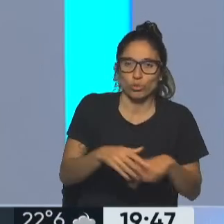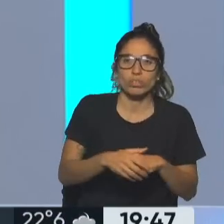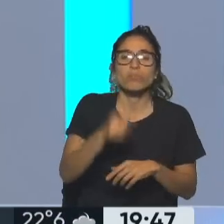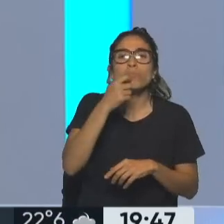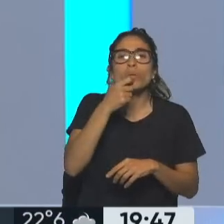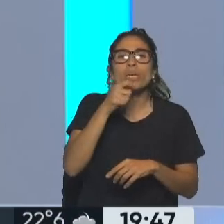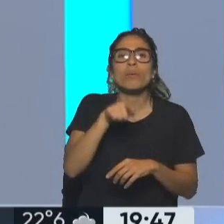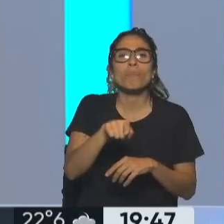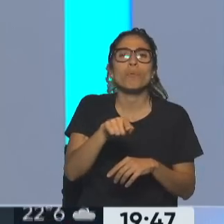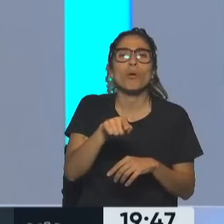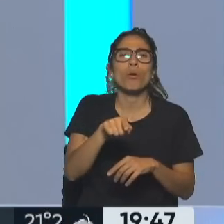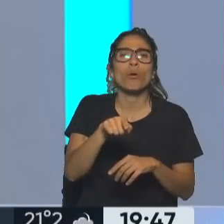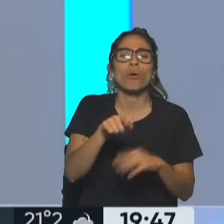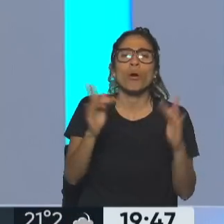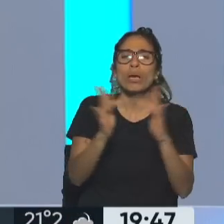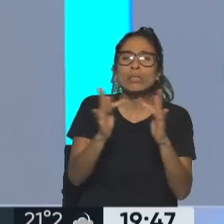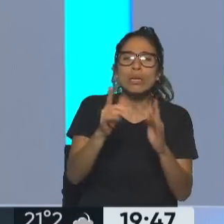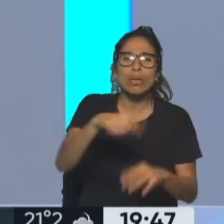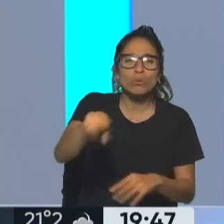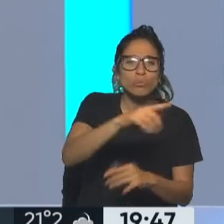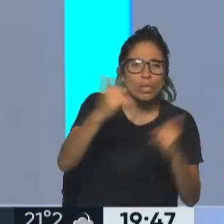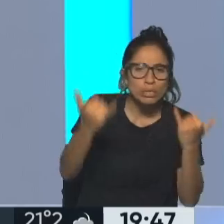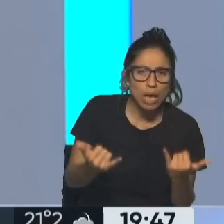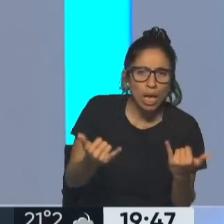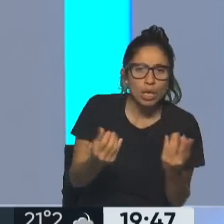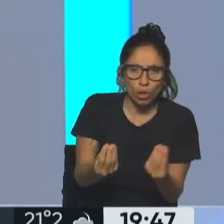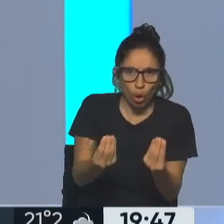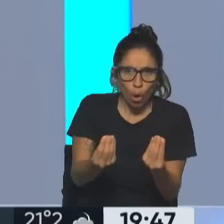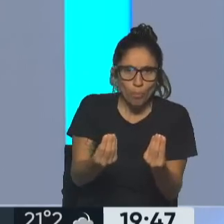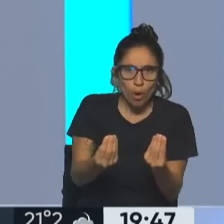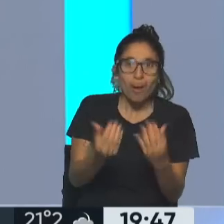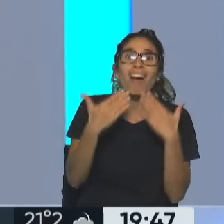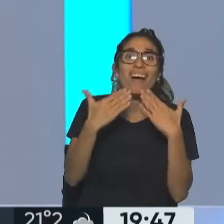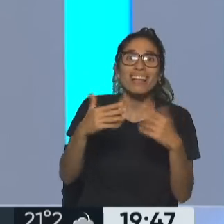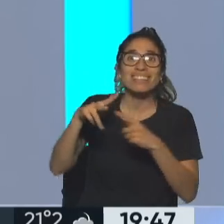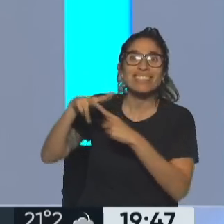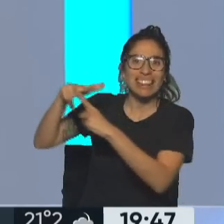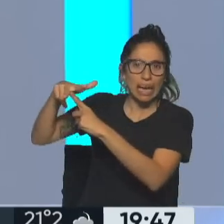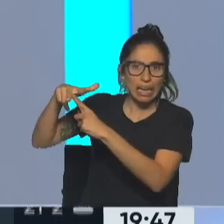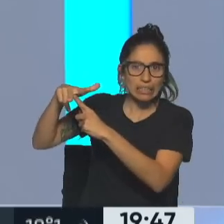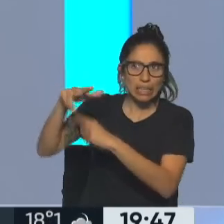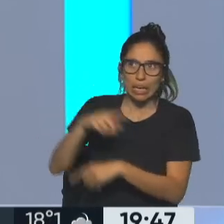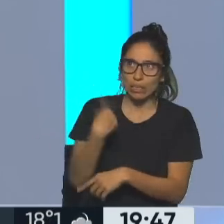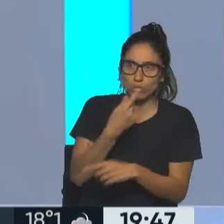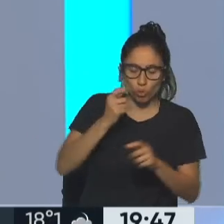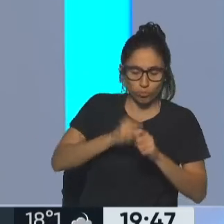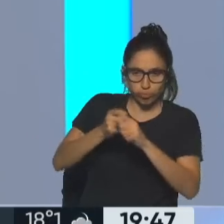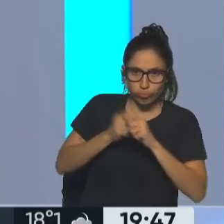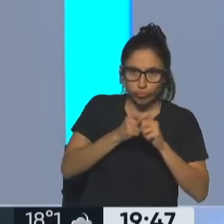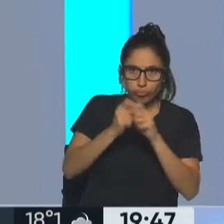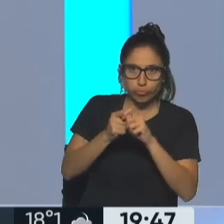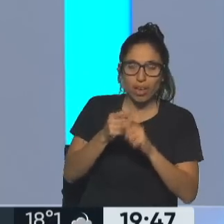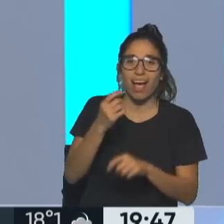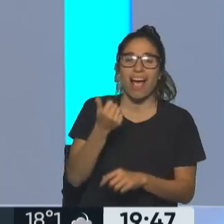comunicacionales o los satélites de los AUCOM, que son los que hacen imágenes de la Tierra y pueden predecir si va a haber problemas